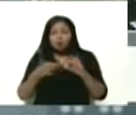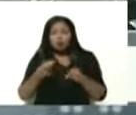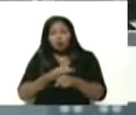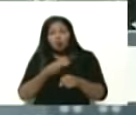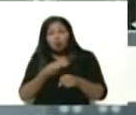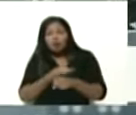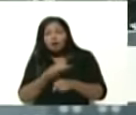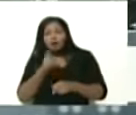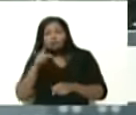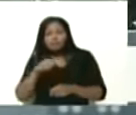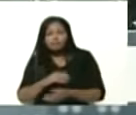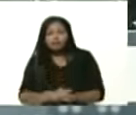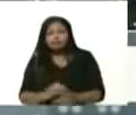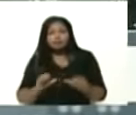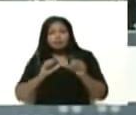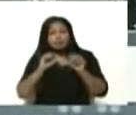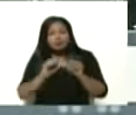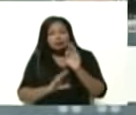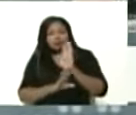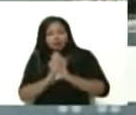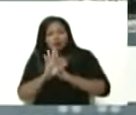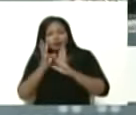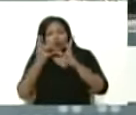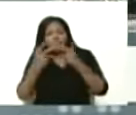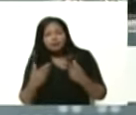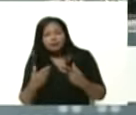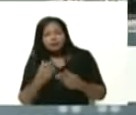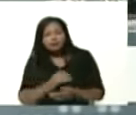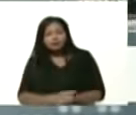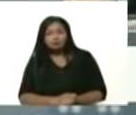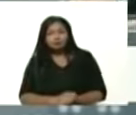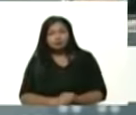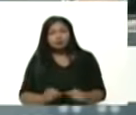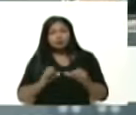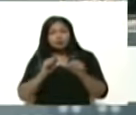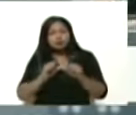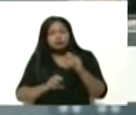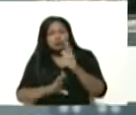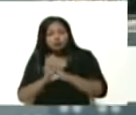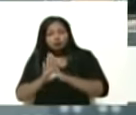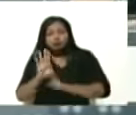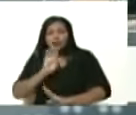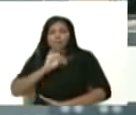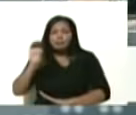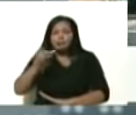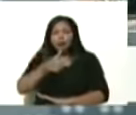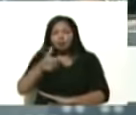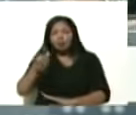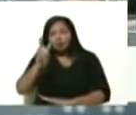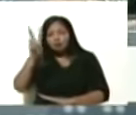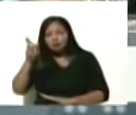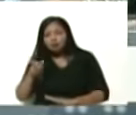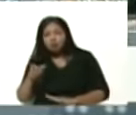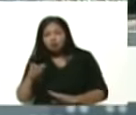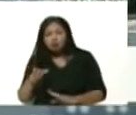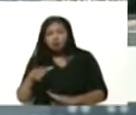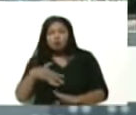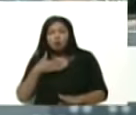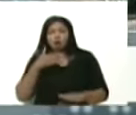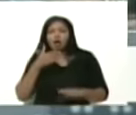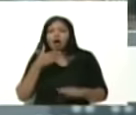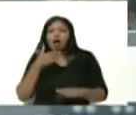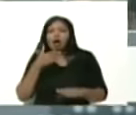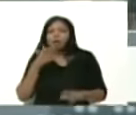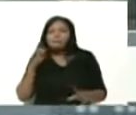autoridades locales y seguir desarrollando la empresa seguir desarrollando el país y que cada uno de los venezolanos pueda acceder y tener